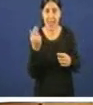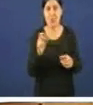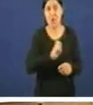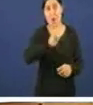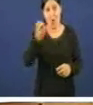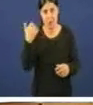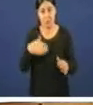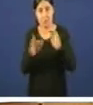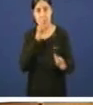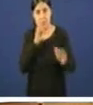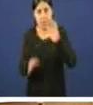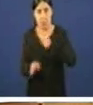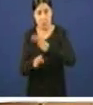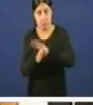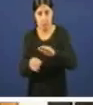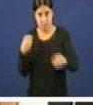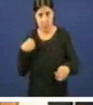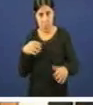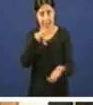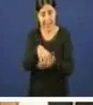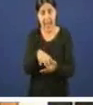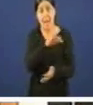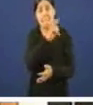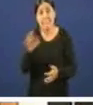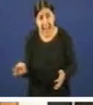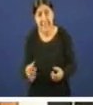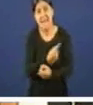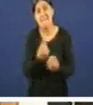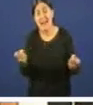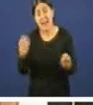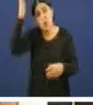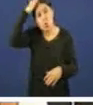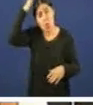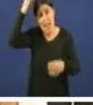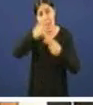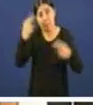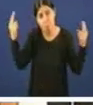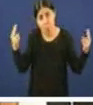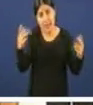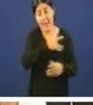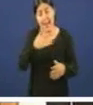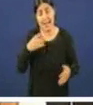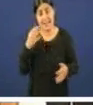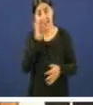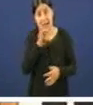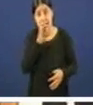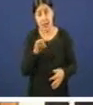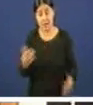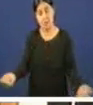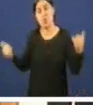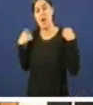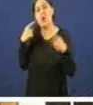nos órgãos de goberno da nova entidade en Gadía era falta dunha tutela pública efectiva das caixas galegas que corresponde a xunta